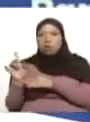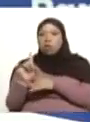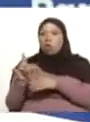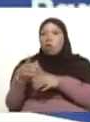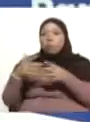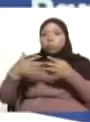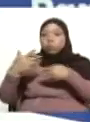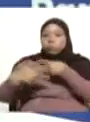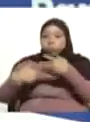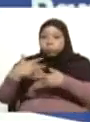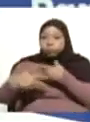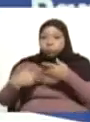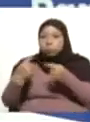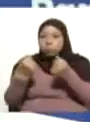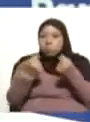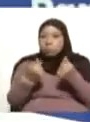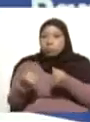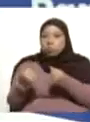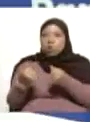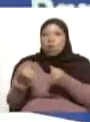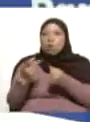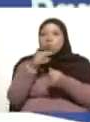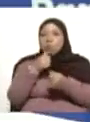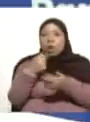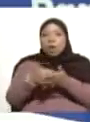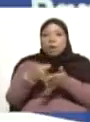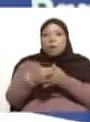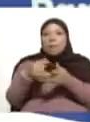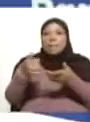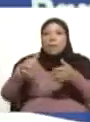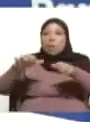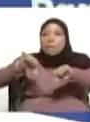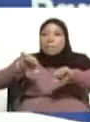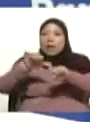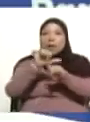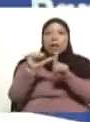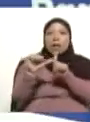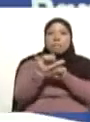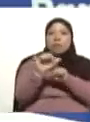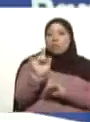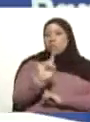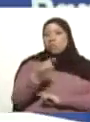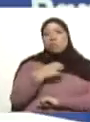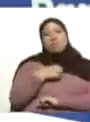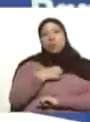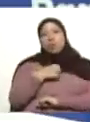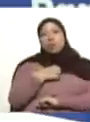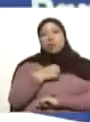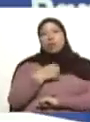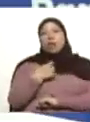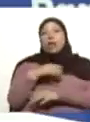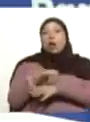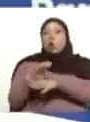tenemos miedo a nada ni a nadie. Y que si tenemos el poder en nuestras manos, es para usarlo para proteger a la gente. Ustedes lo saben.